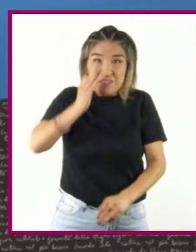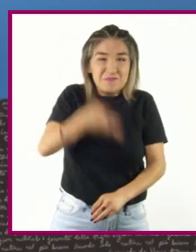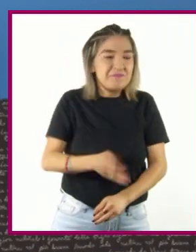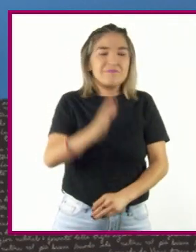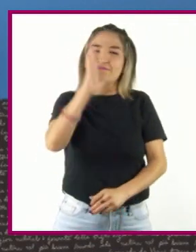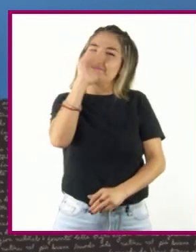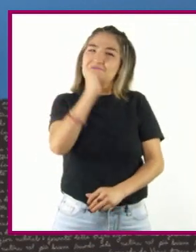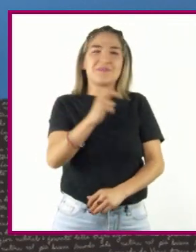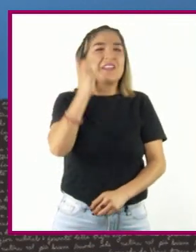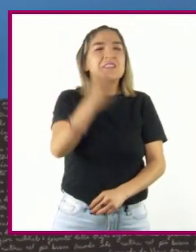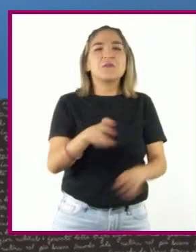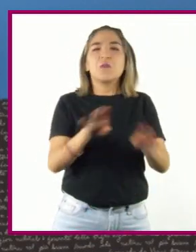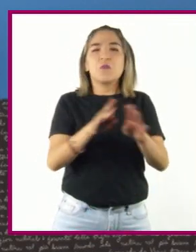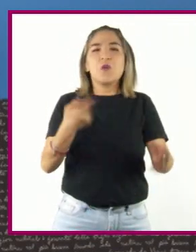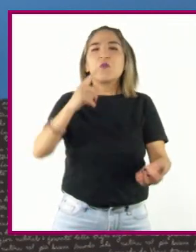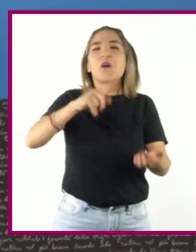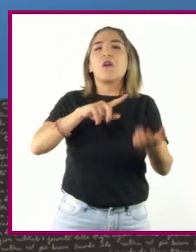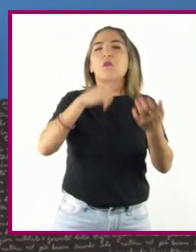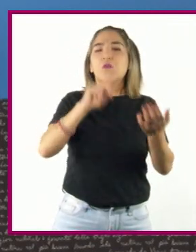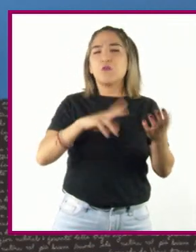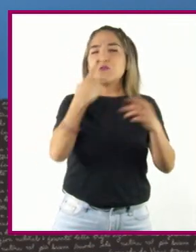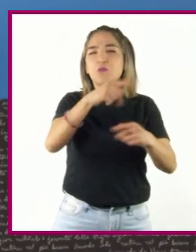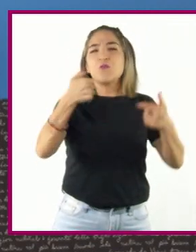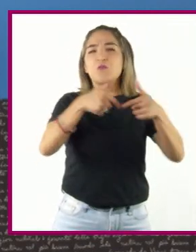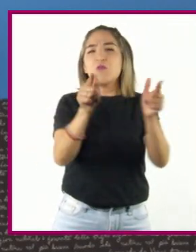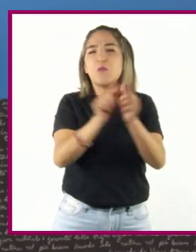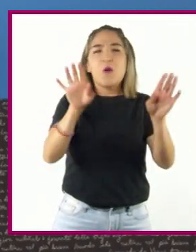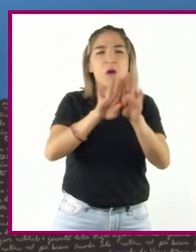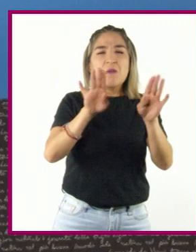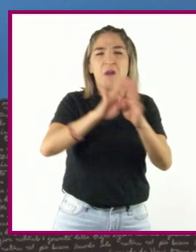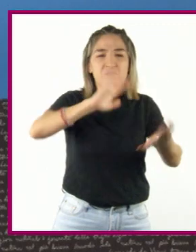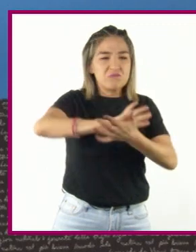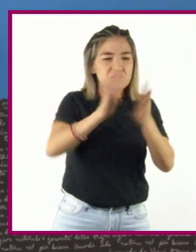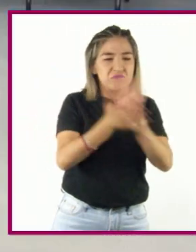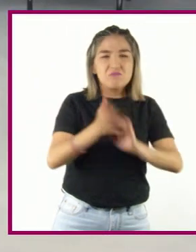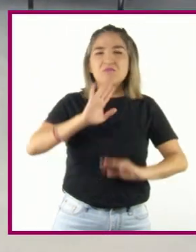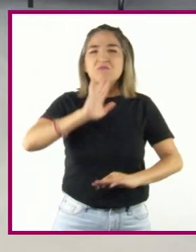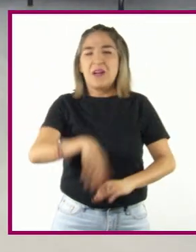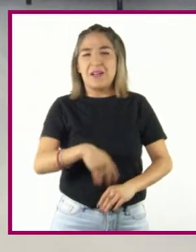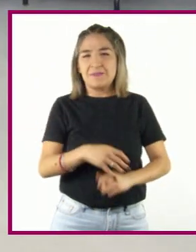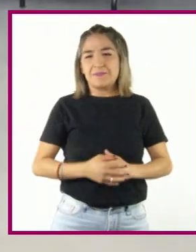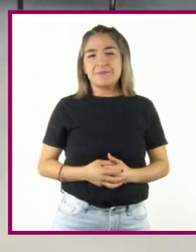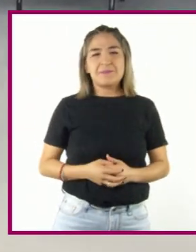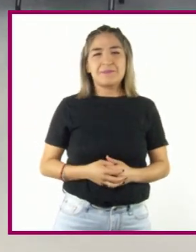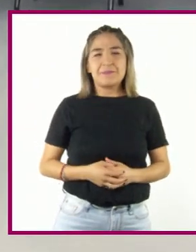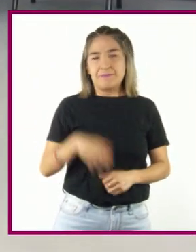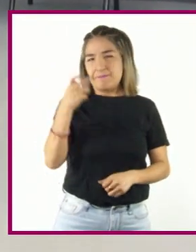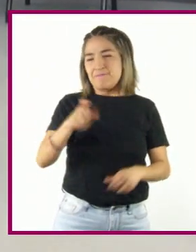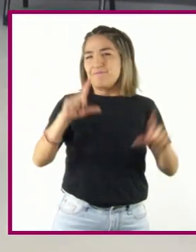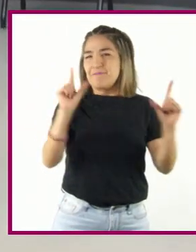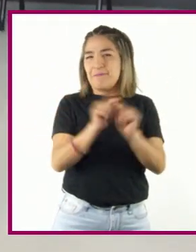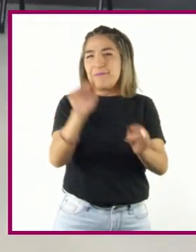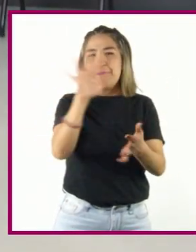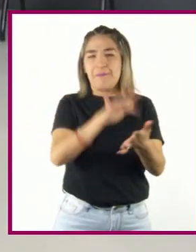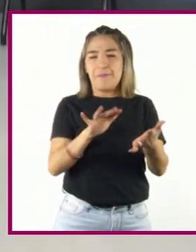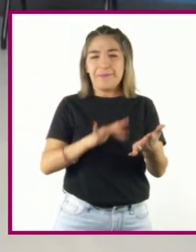tanto si se amparan en él grupos clandestinos como si lo hacen los estados. Hasta aquí la lectura.